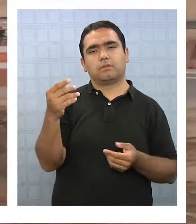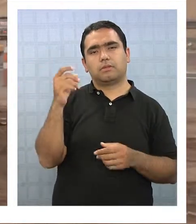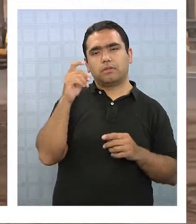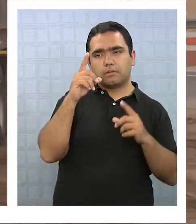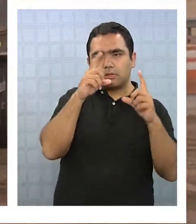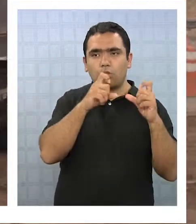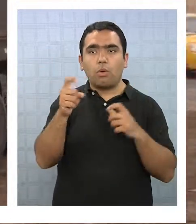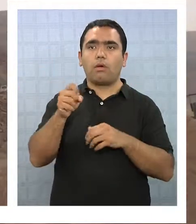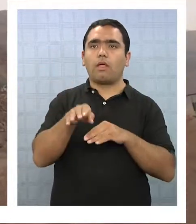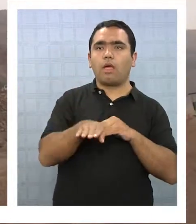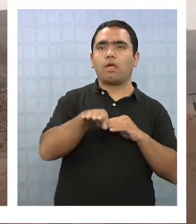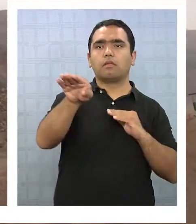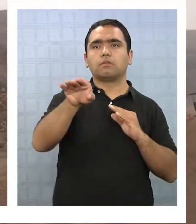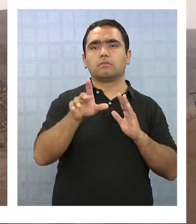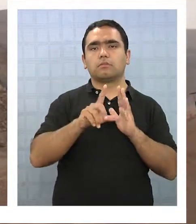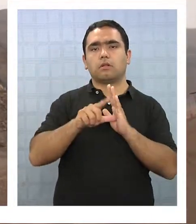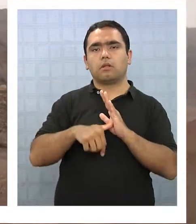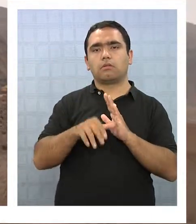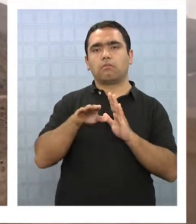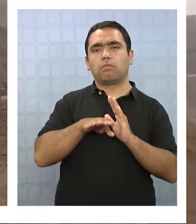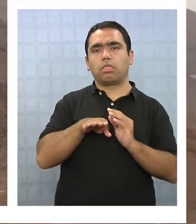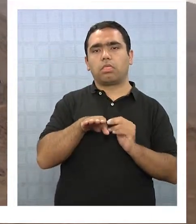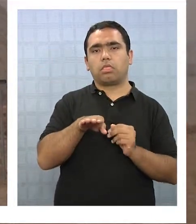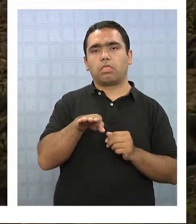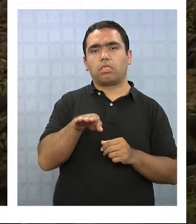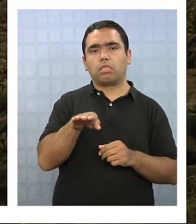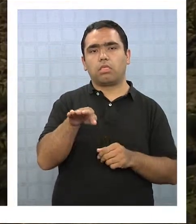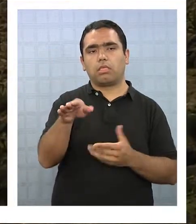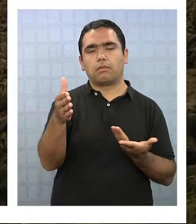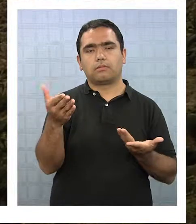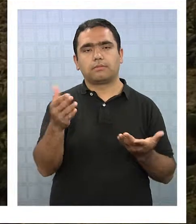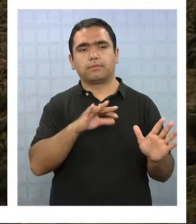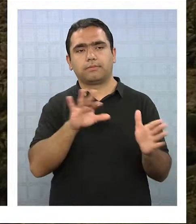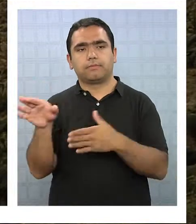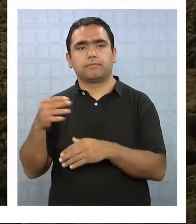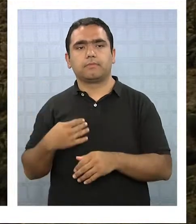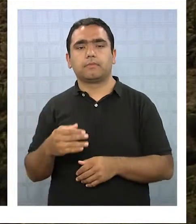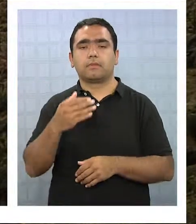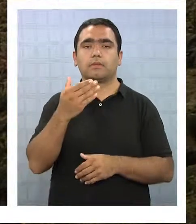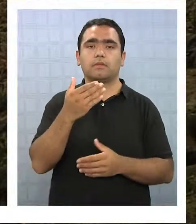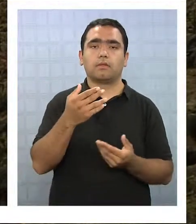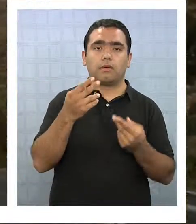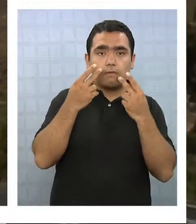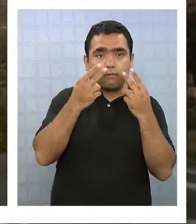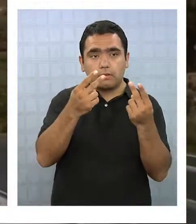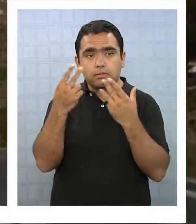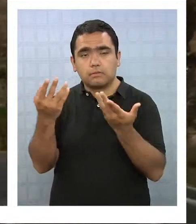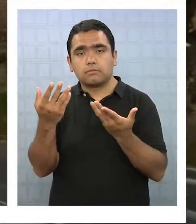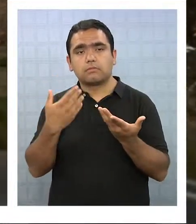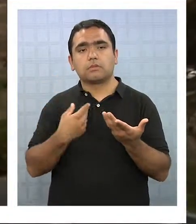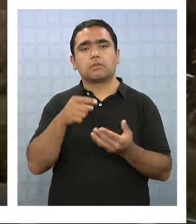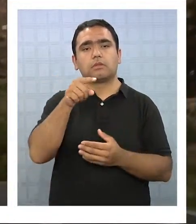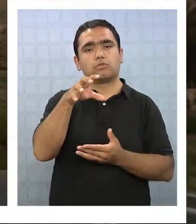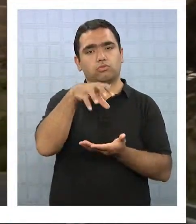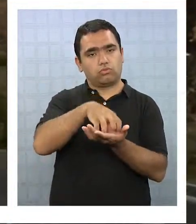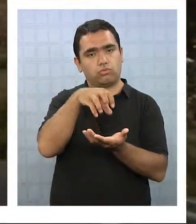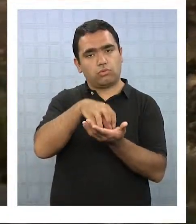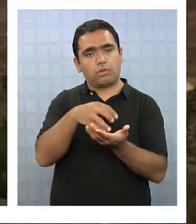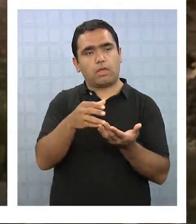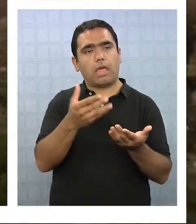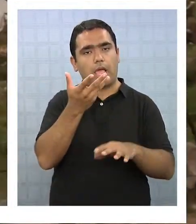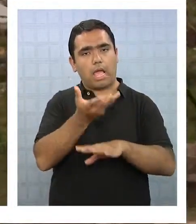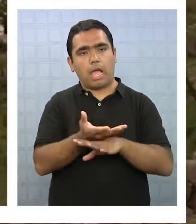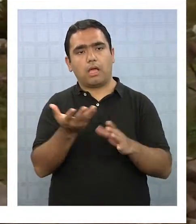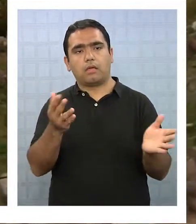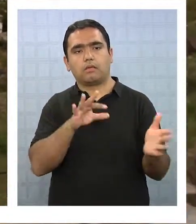llegar a deshora porque ya nos están llegando las horas que corresponde. Las razones de las visitas están en las opciones que la ciudad ofrece. Iquique